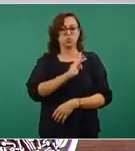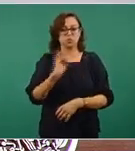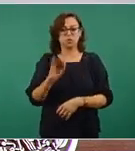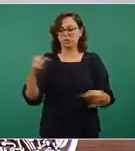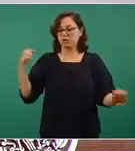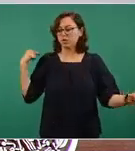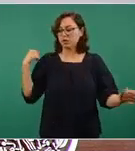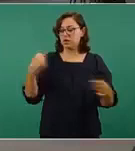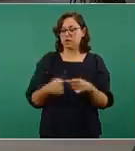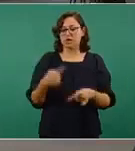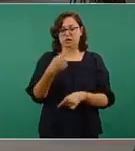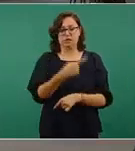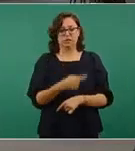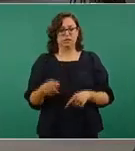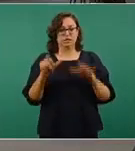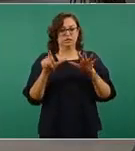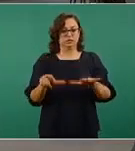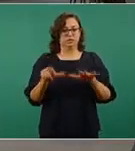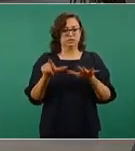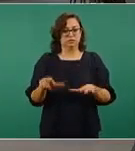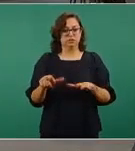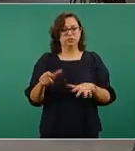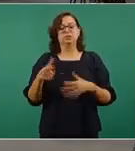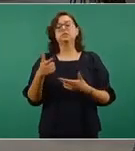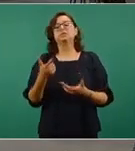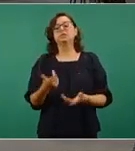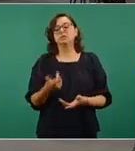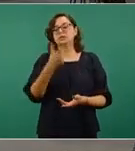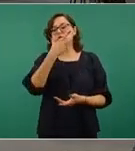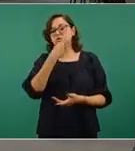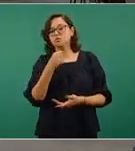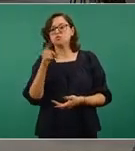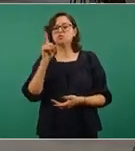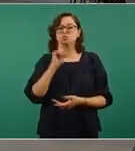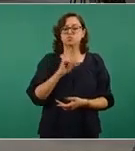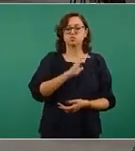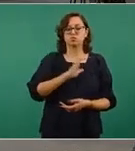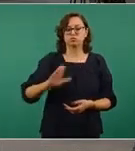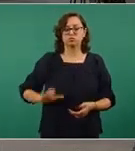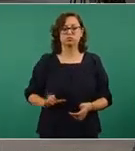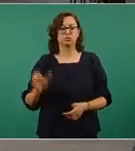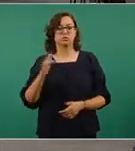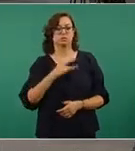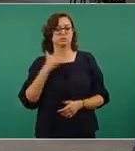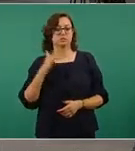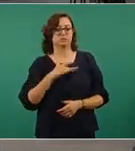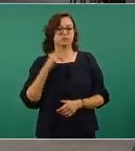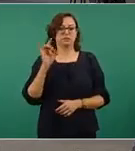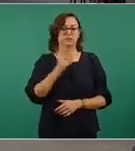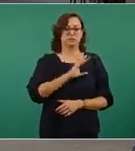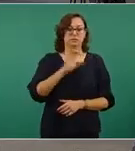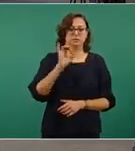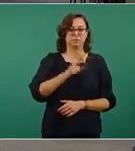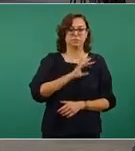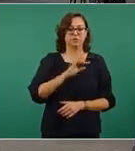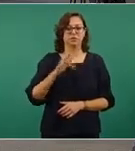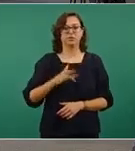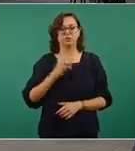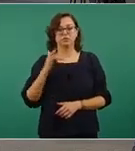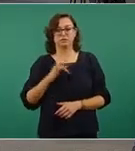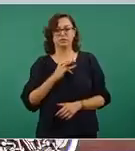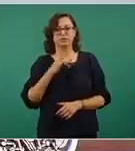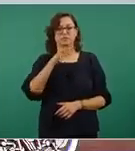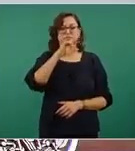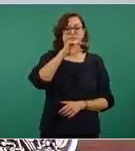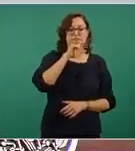117 aspirantes, candidatas o candidatos amenazados o agredidos. De ellos, 71